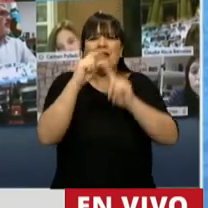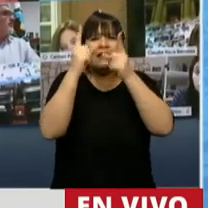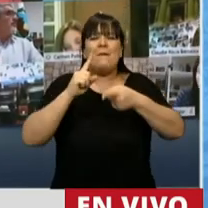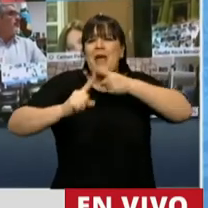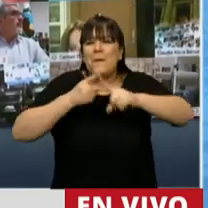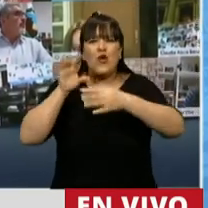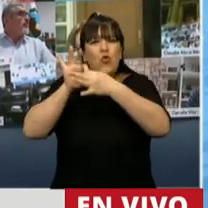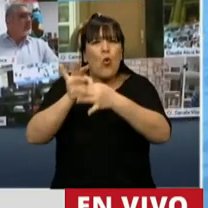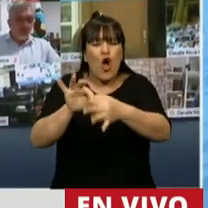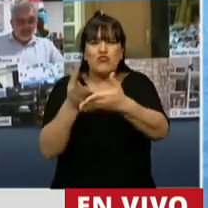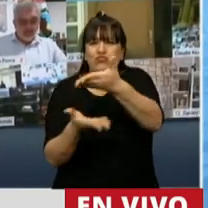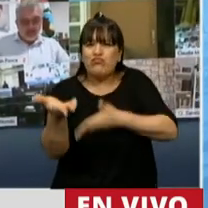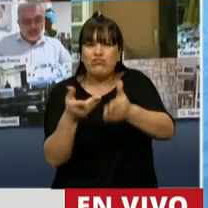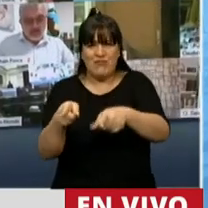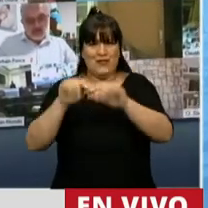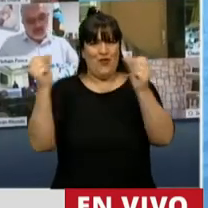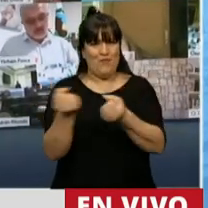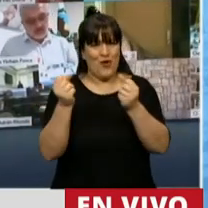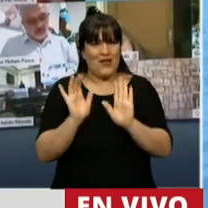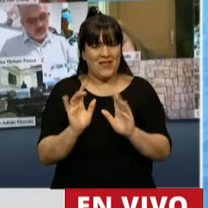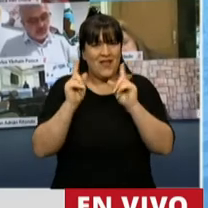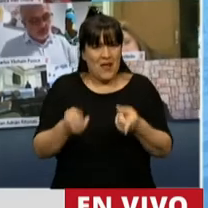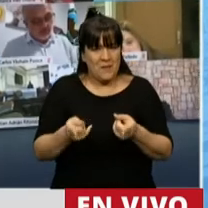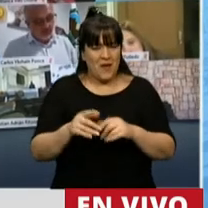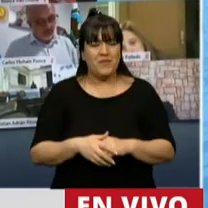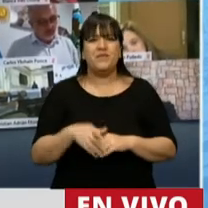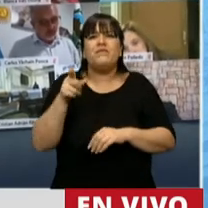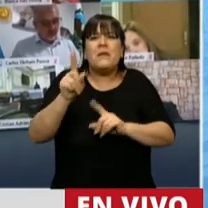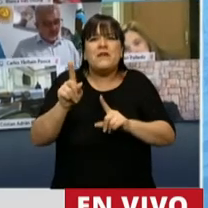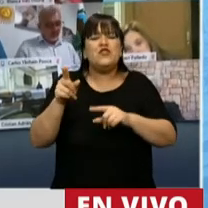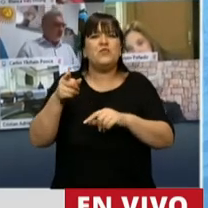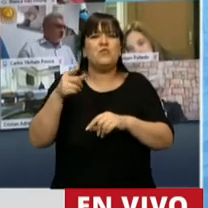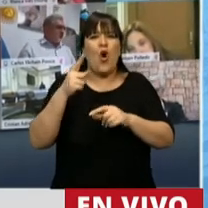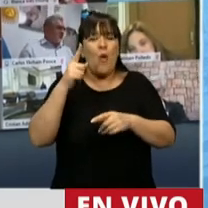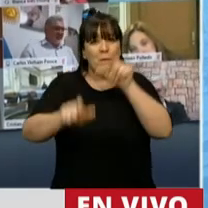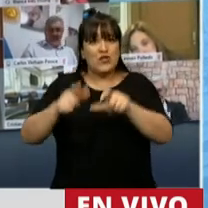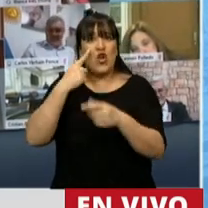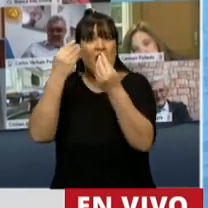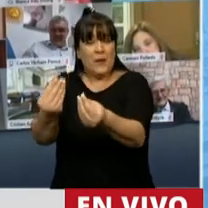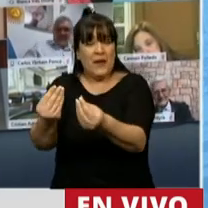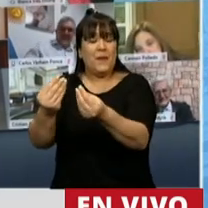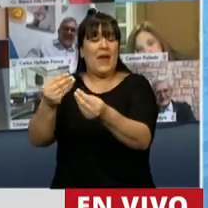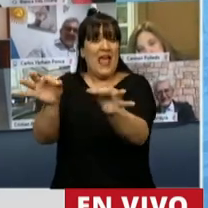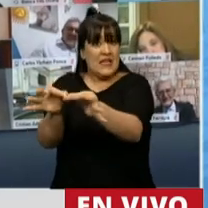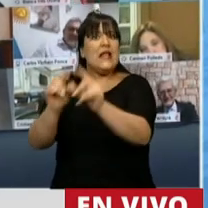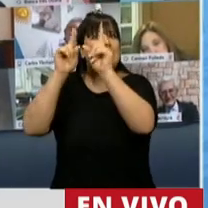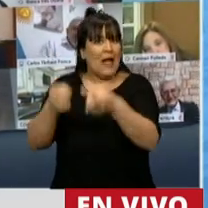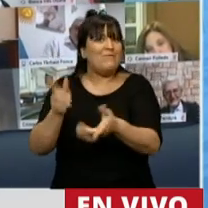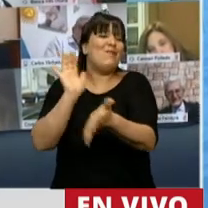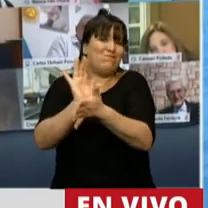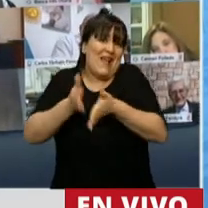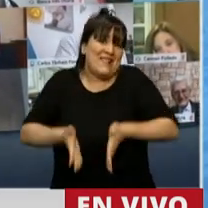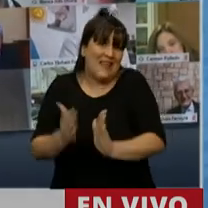vínculos, y volver a rescatar esa idea de que quienes viven en las islas también son argentinos. Gracias,